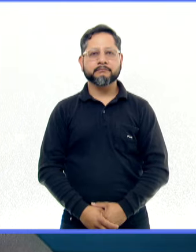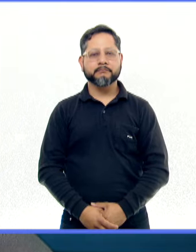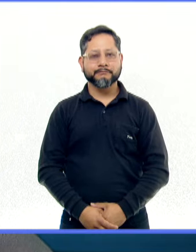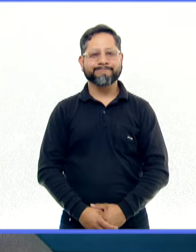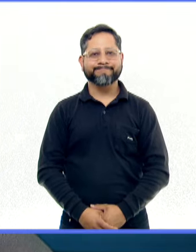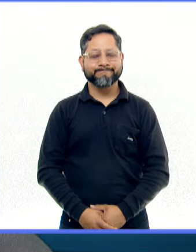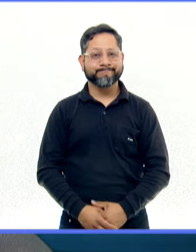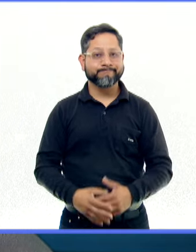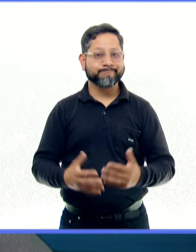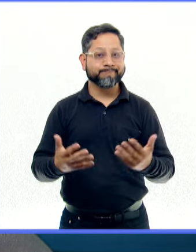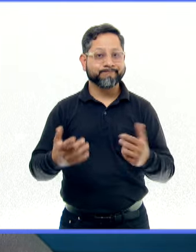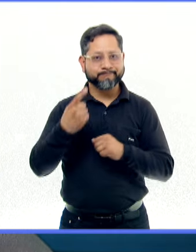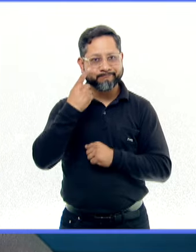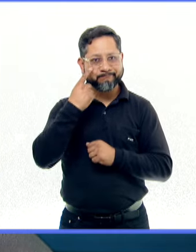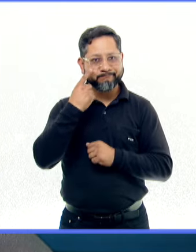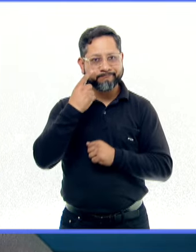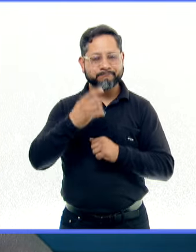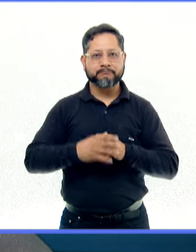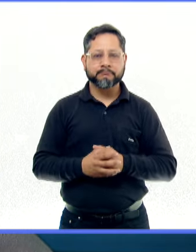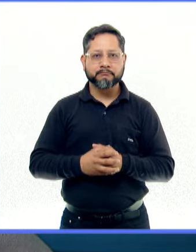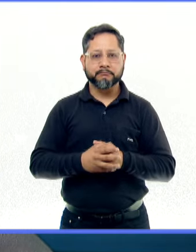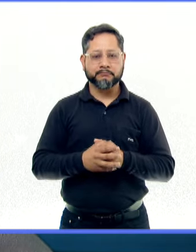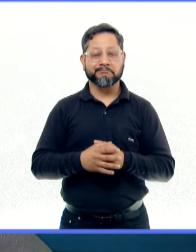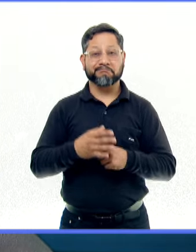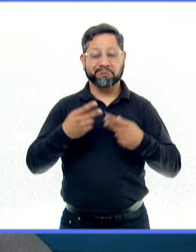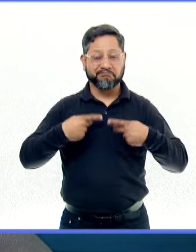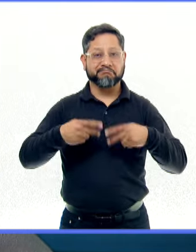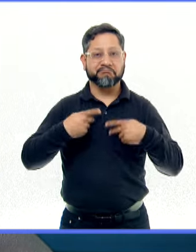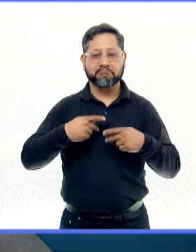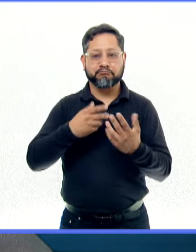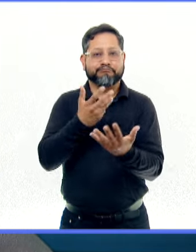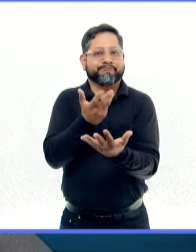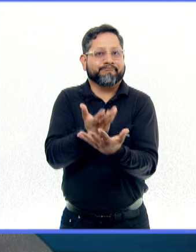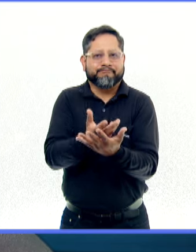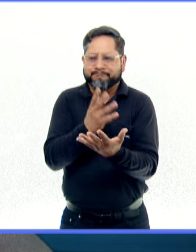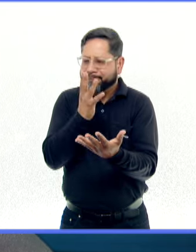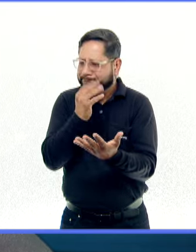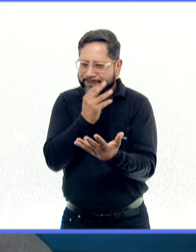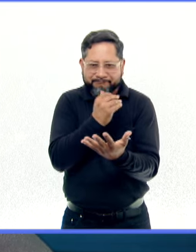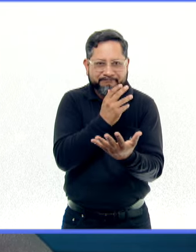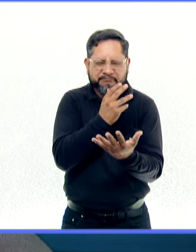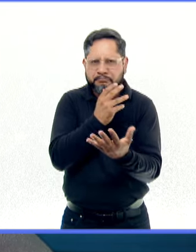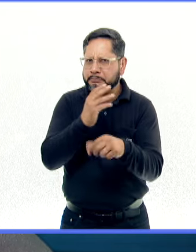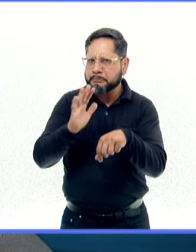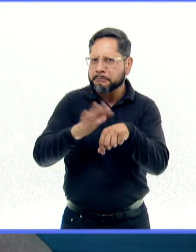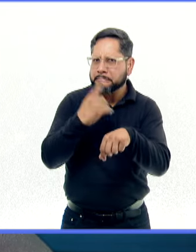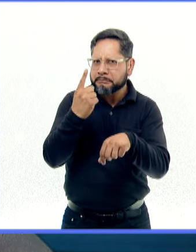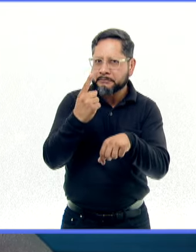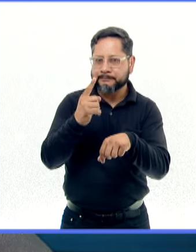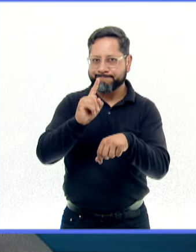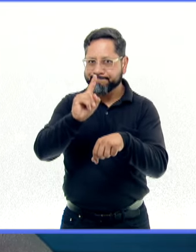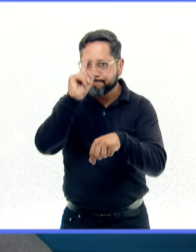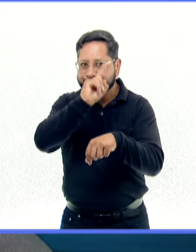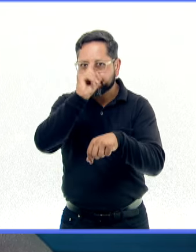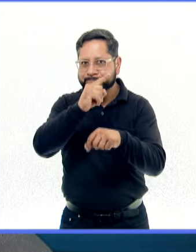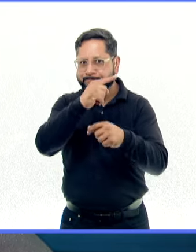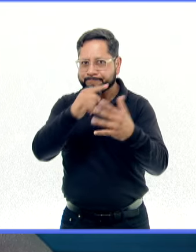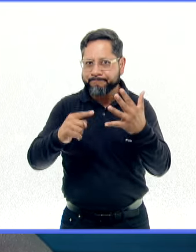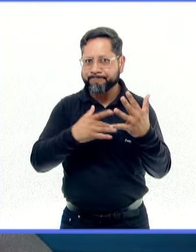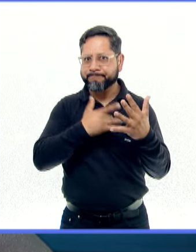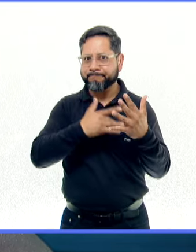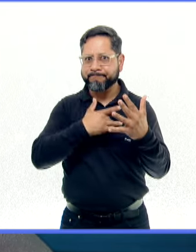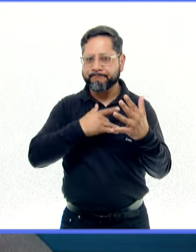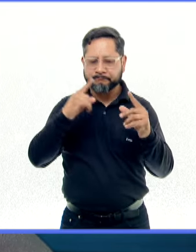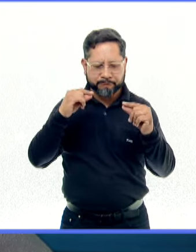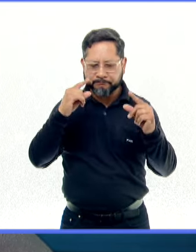Cada vez es más común que haya personas que no logren descansar correctamente. Sobre las causas, consecuencias y algunas recomendaciones para evitar el